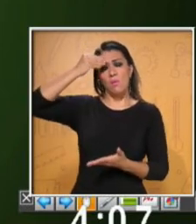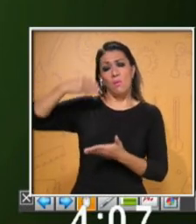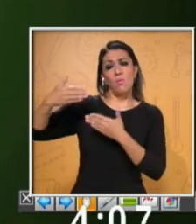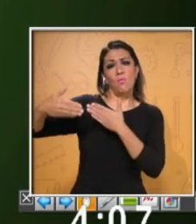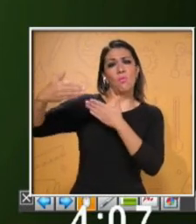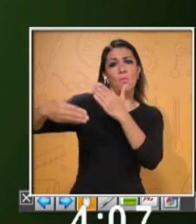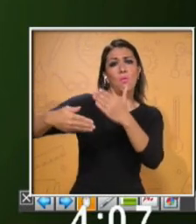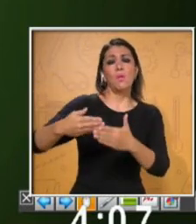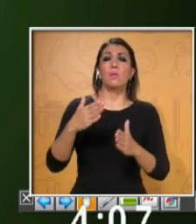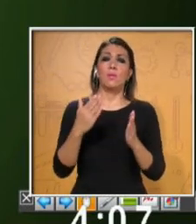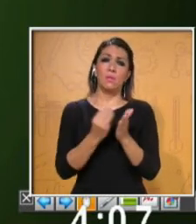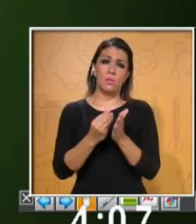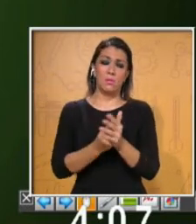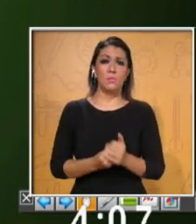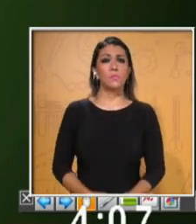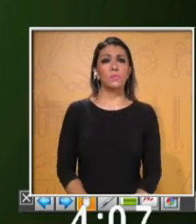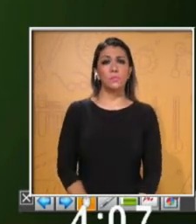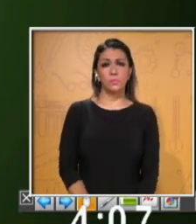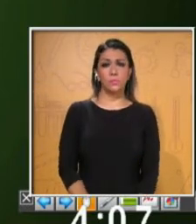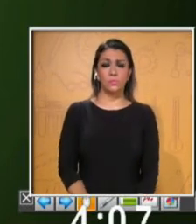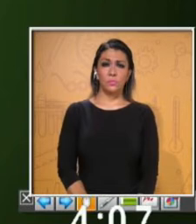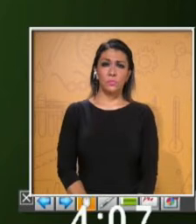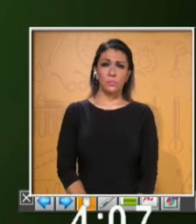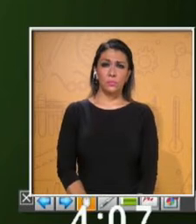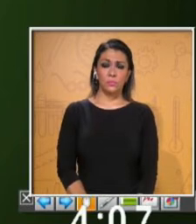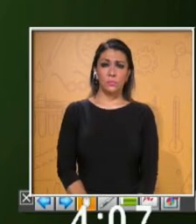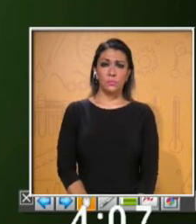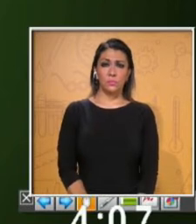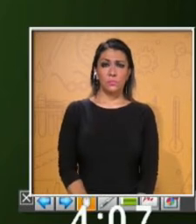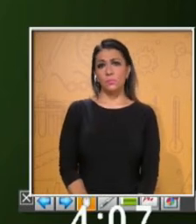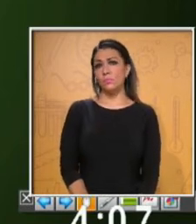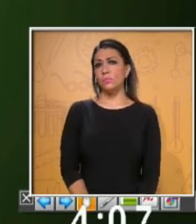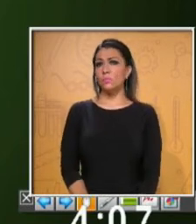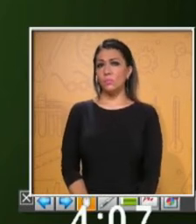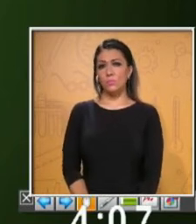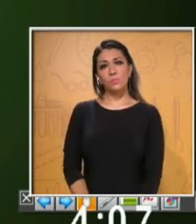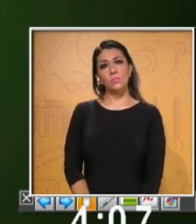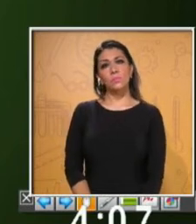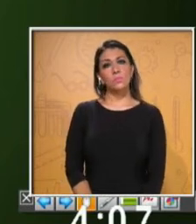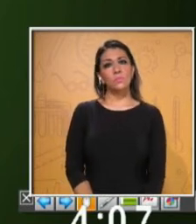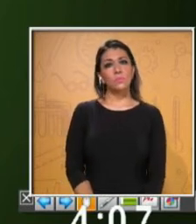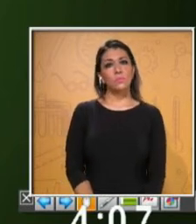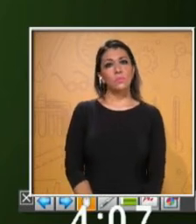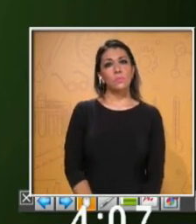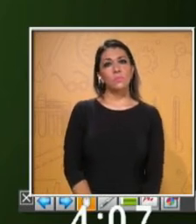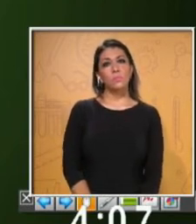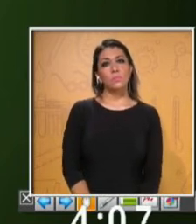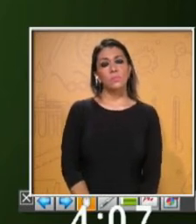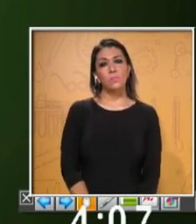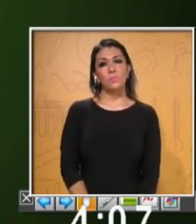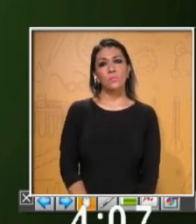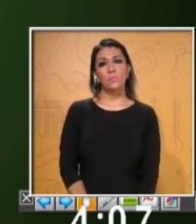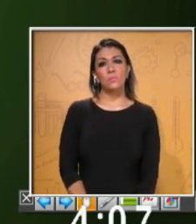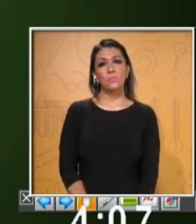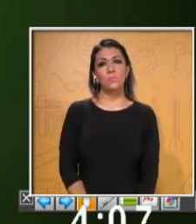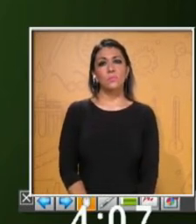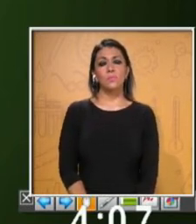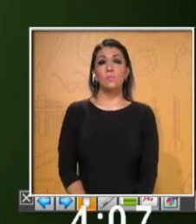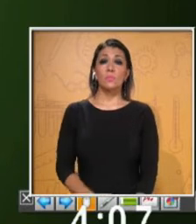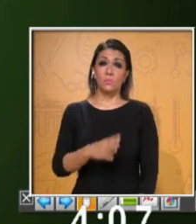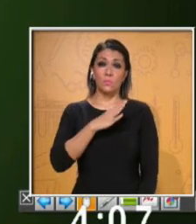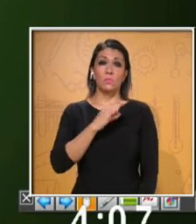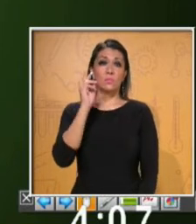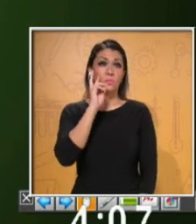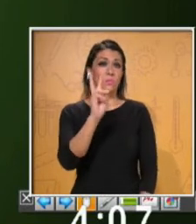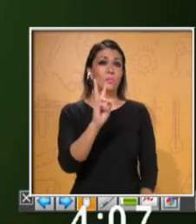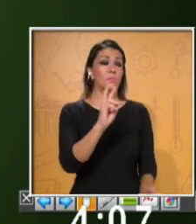Well, you can see in the screen some articles and things related to the oral presentation. Podemos